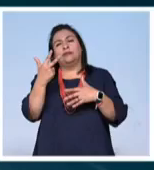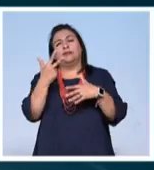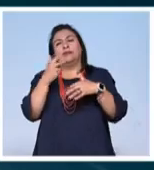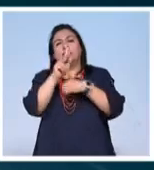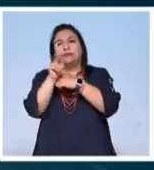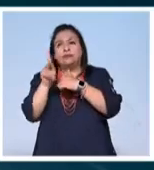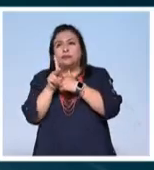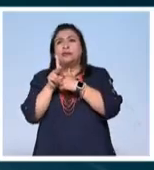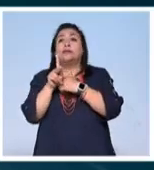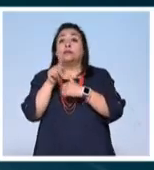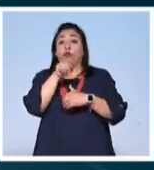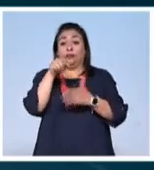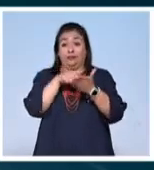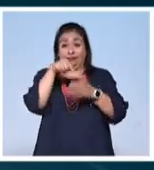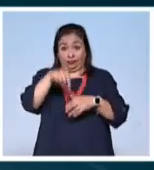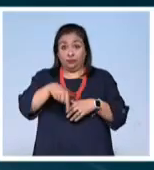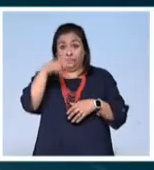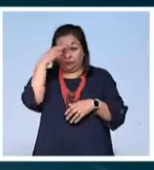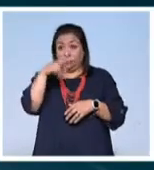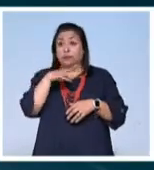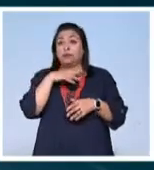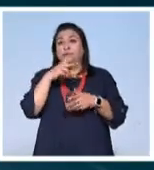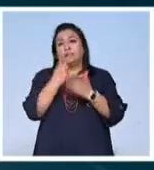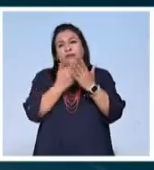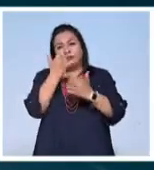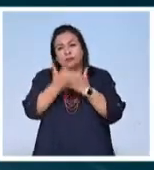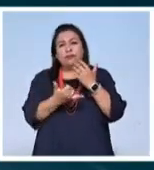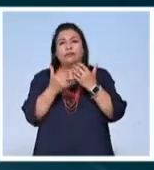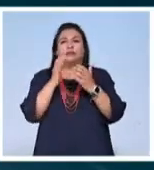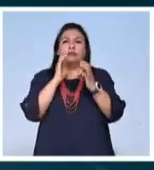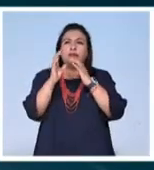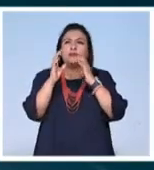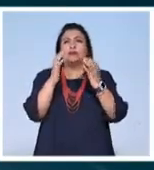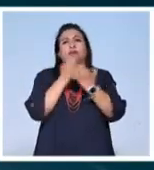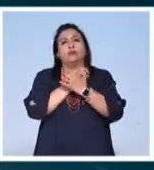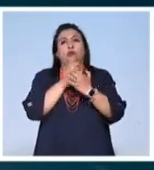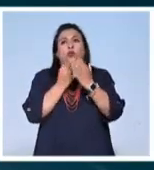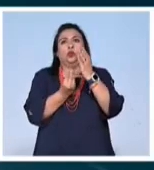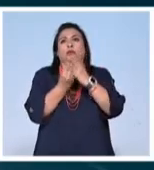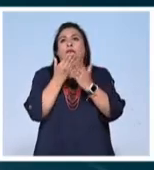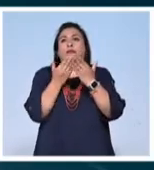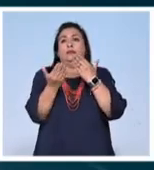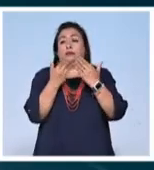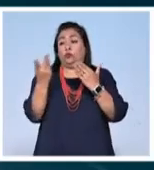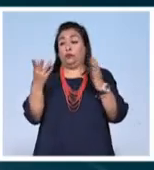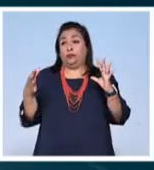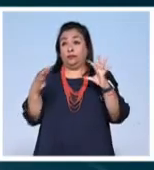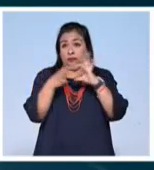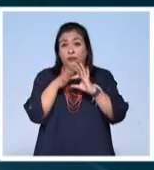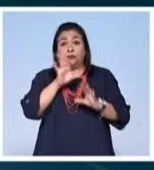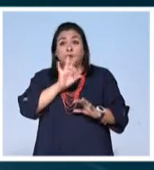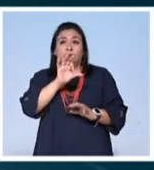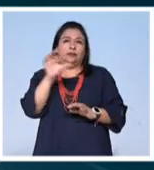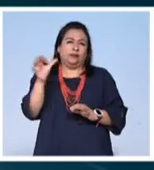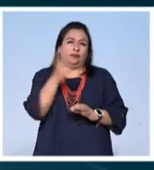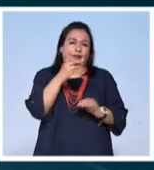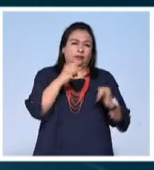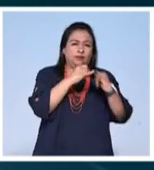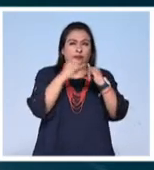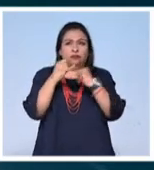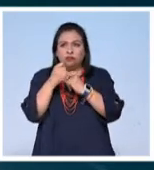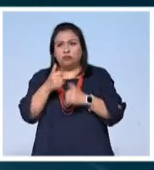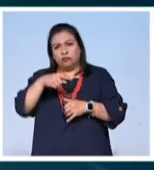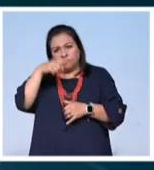con sede en México que desarrolla proyectos de comunicación educativa de vanguardia. La alianza permitirá a las instancias